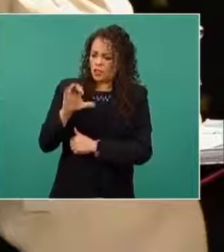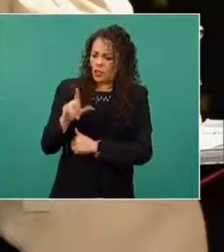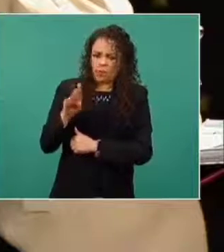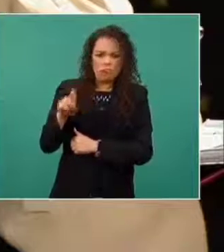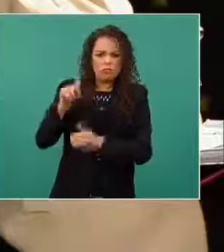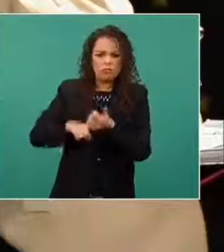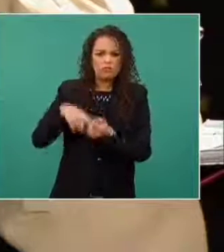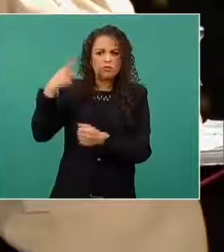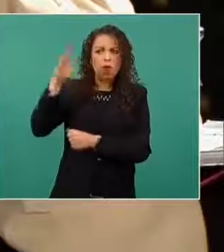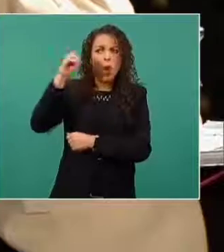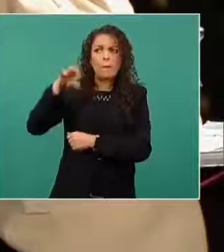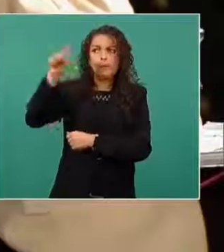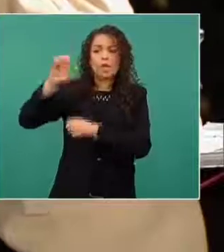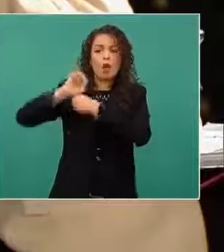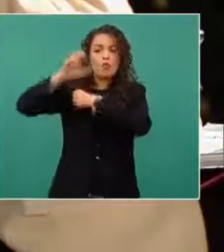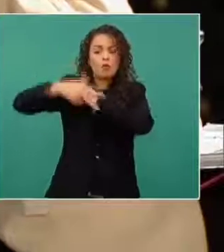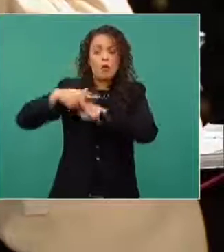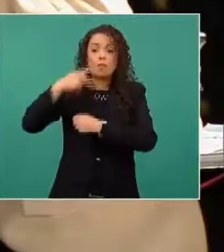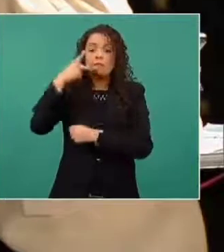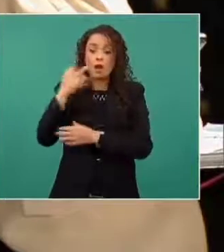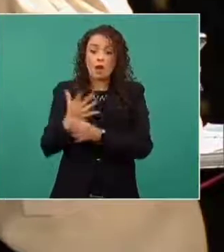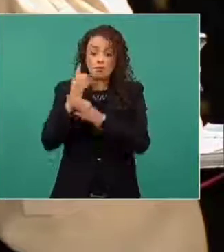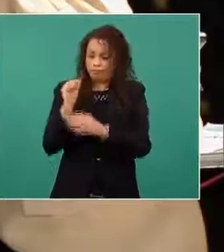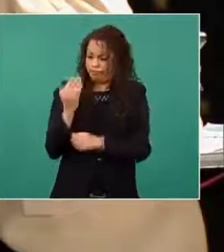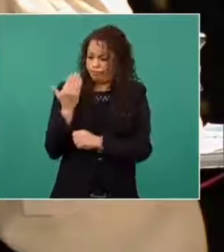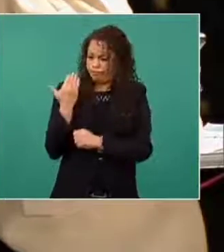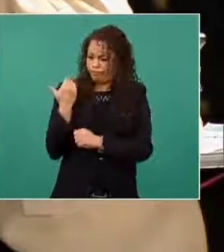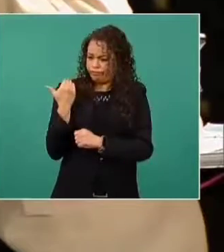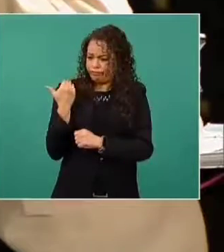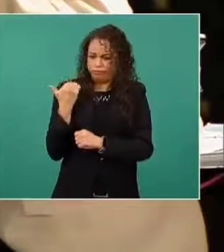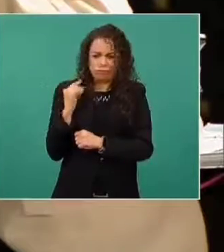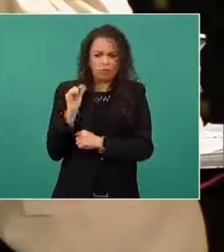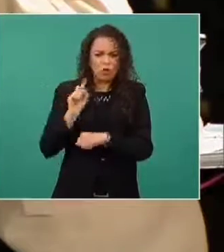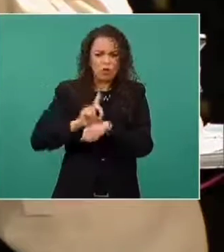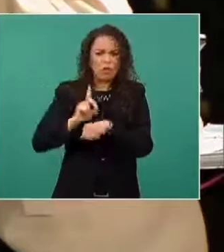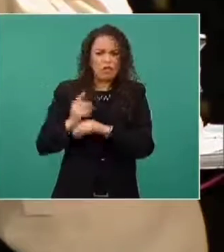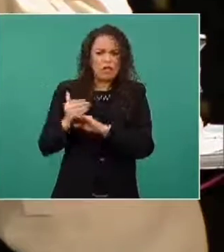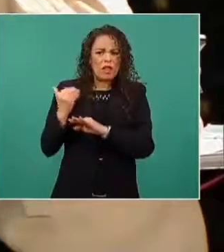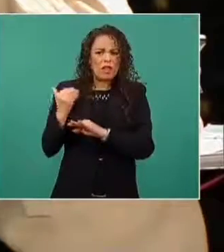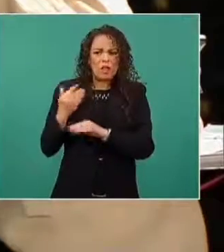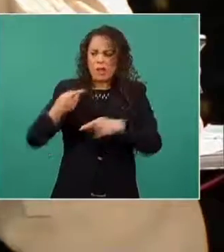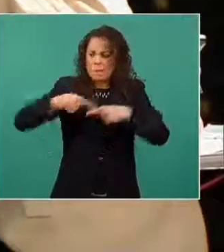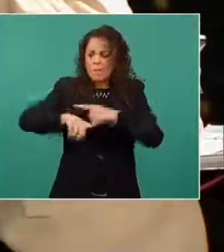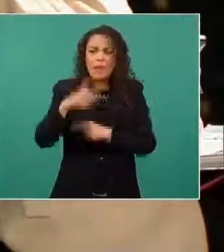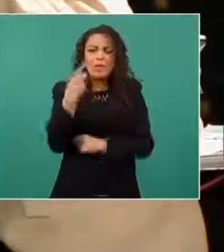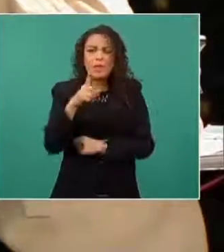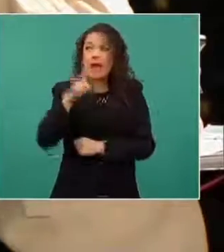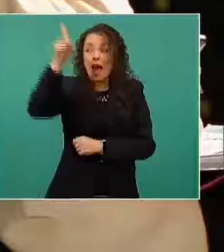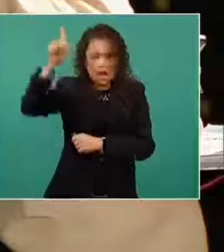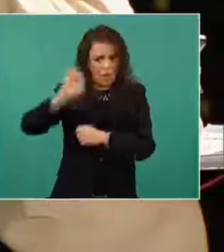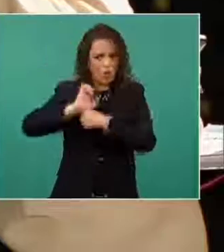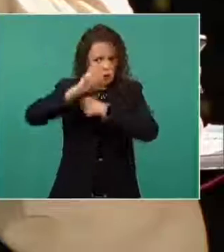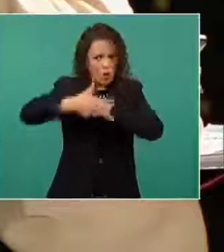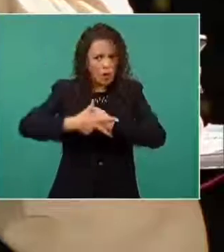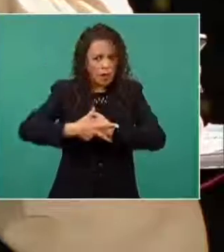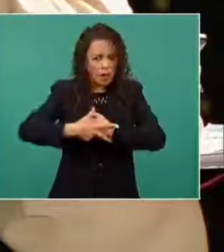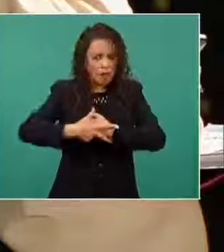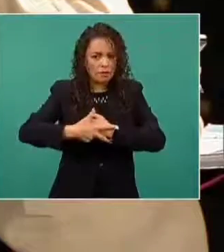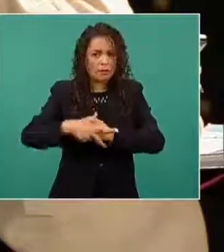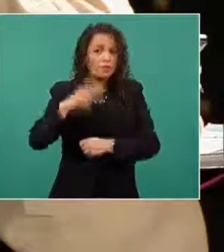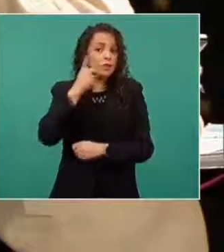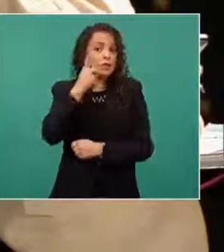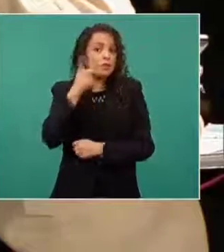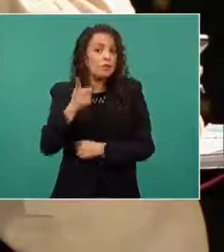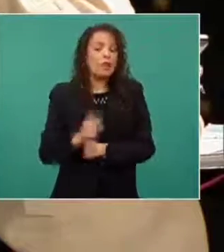OMS de Europa, él comentó, esto salió apenas hace unos días, allá a principios de diciembre en Europa, pues dice que se